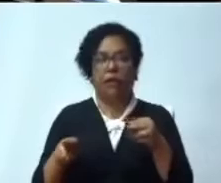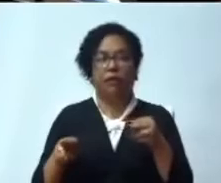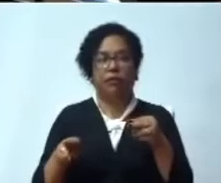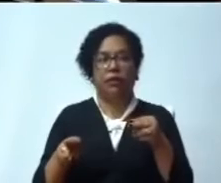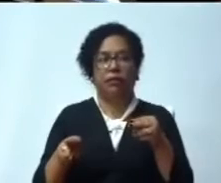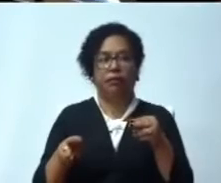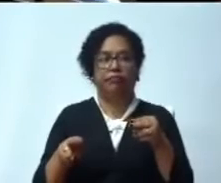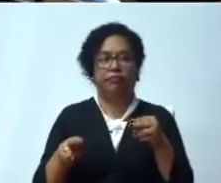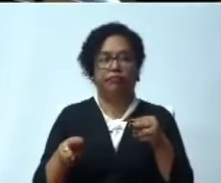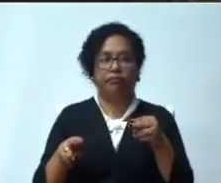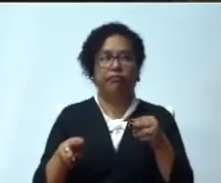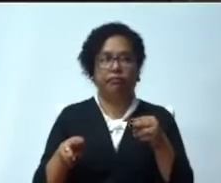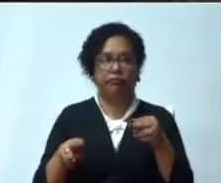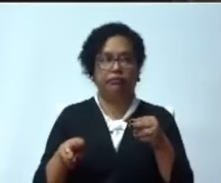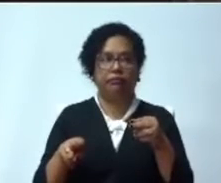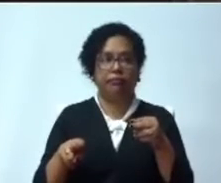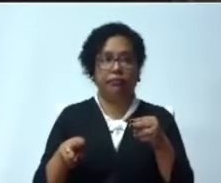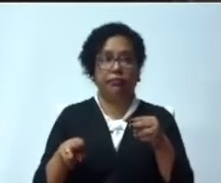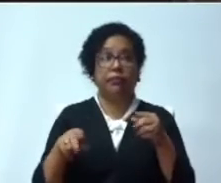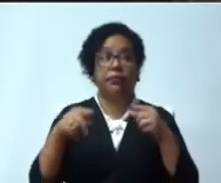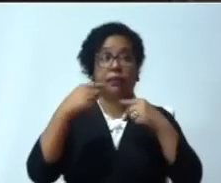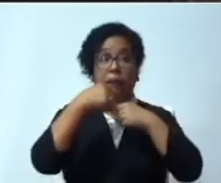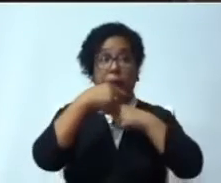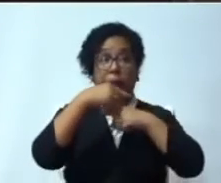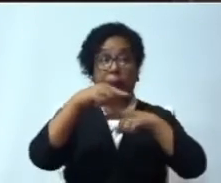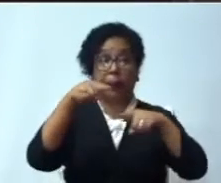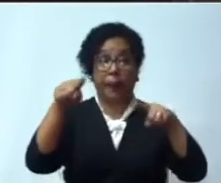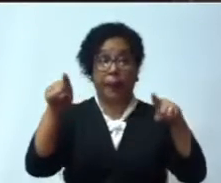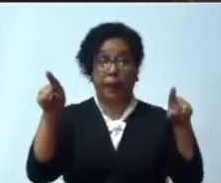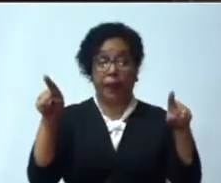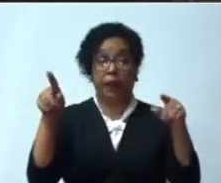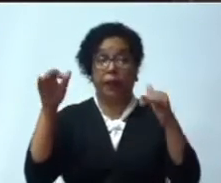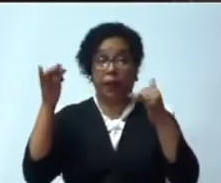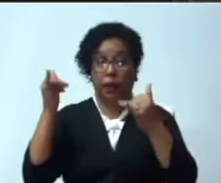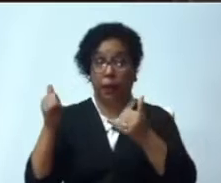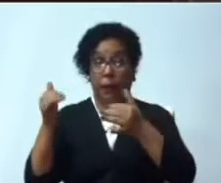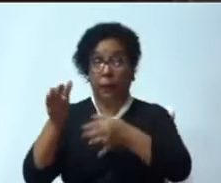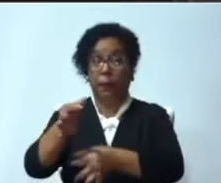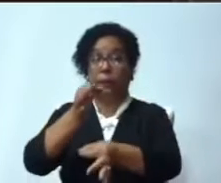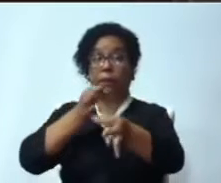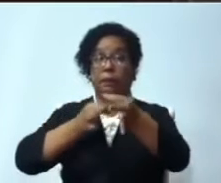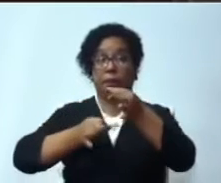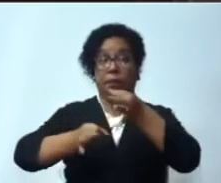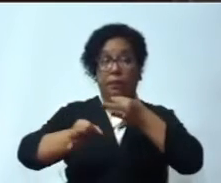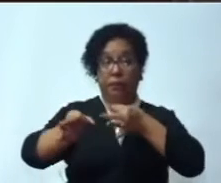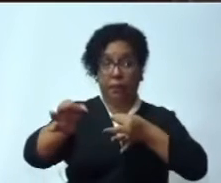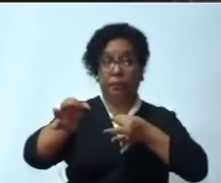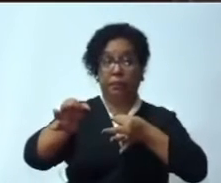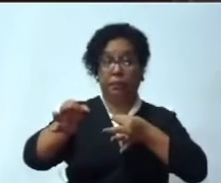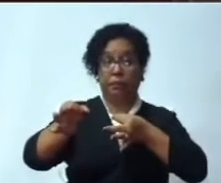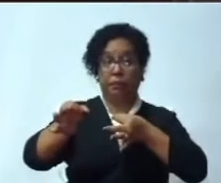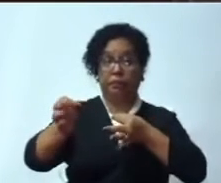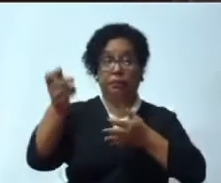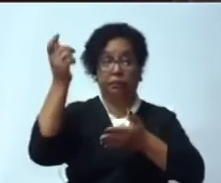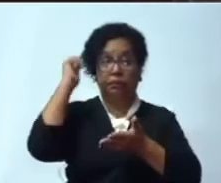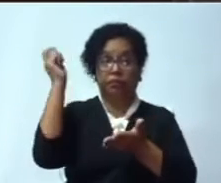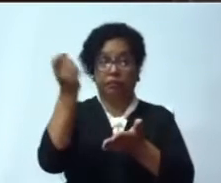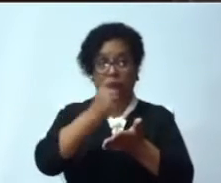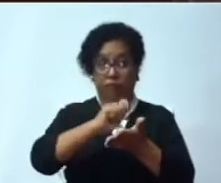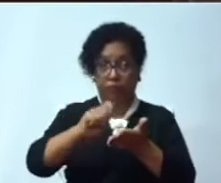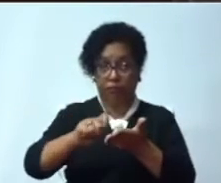Anuncio que la Secretaría la va a estar ocupando Dorina Rodríguez en lugar del diputado Agustín Burgos.